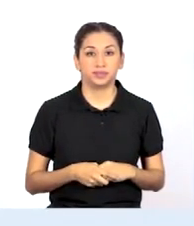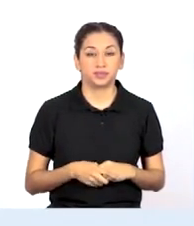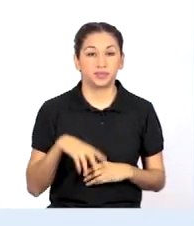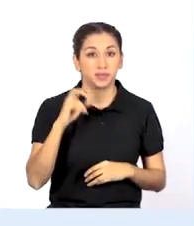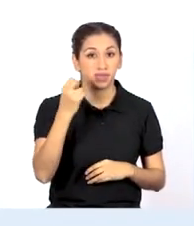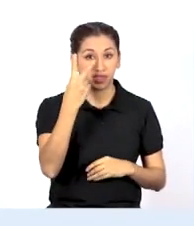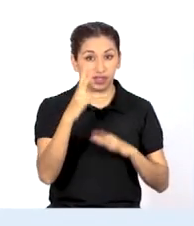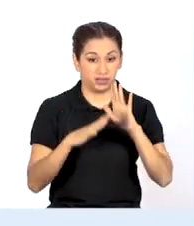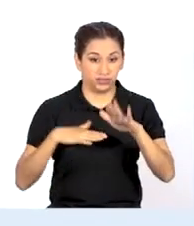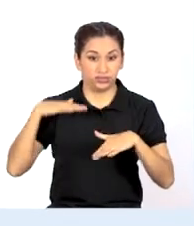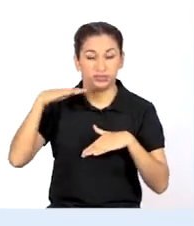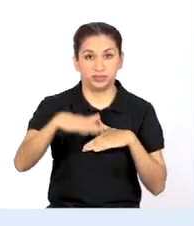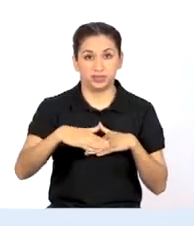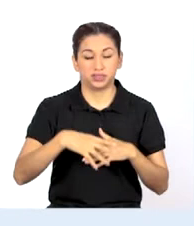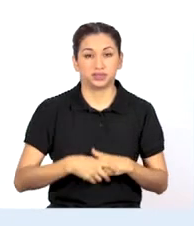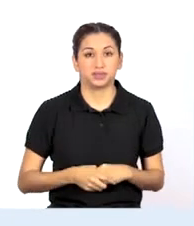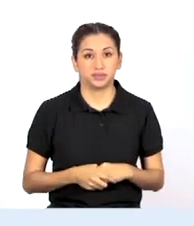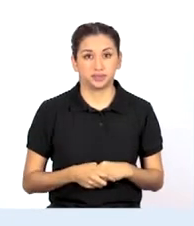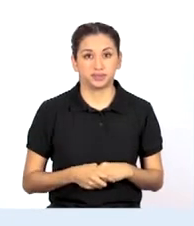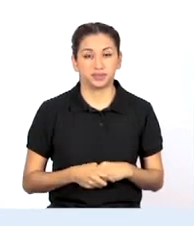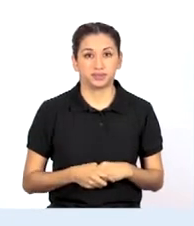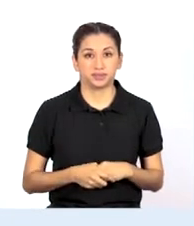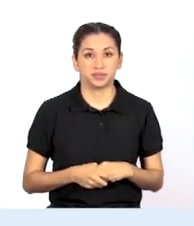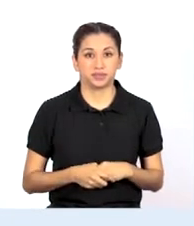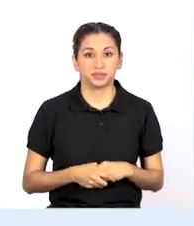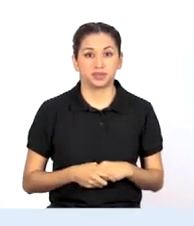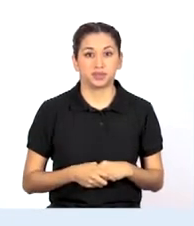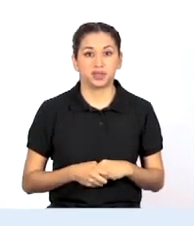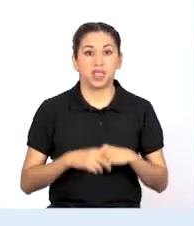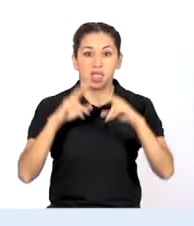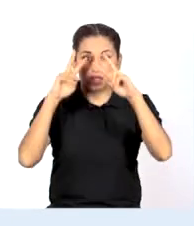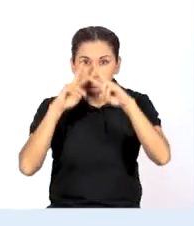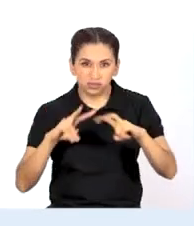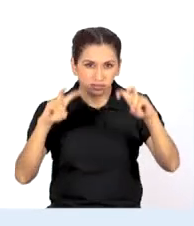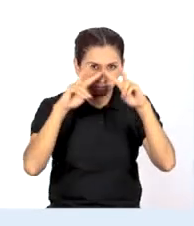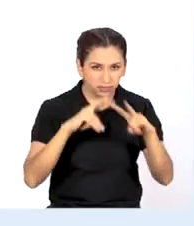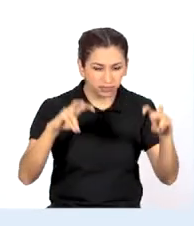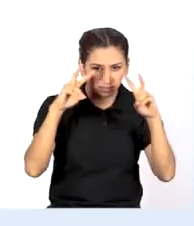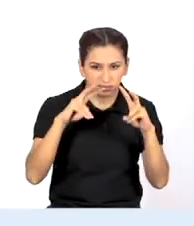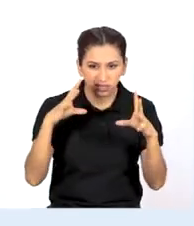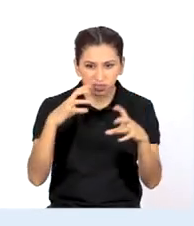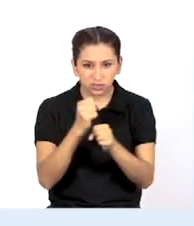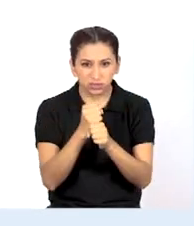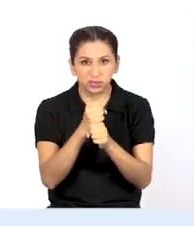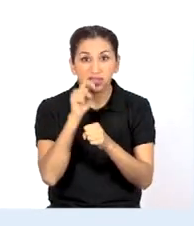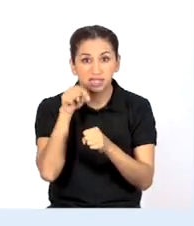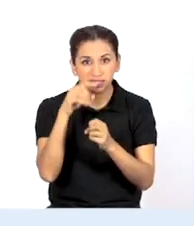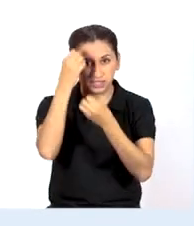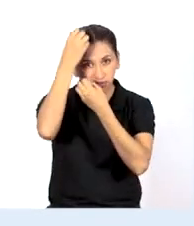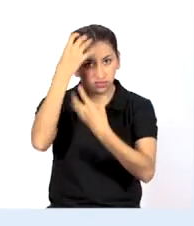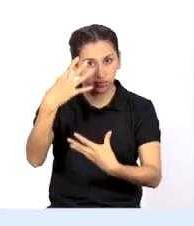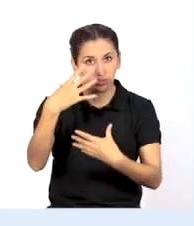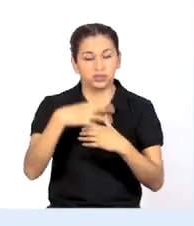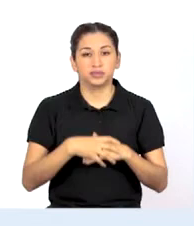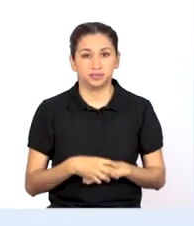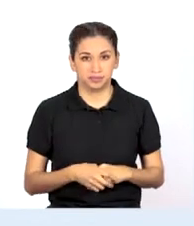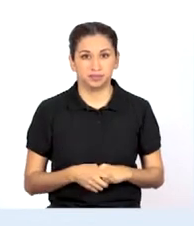El segundo paso, indagar y sistematizar la información.